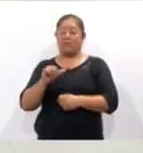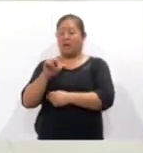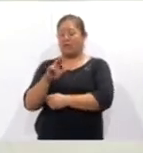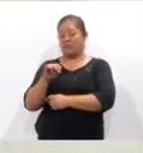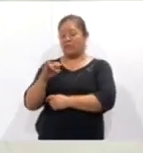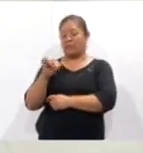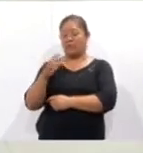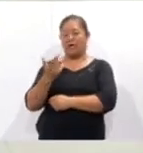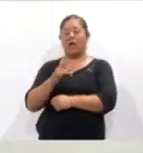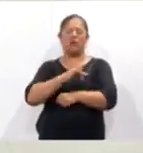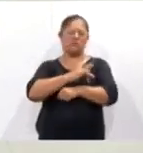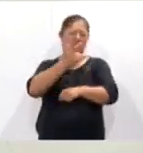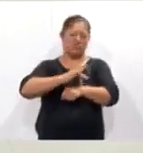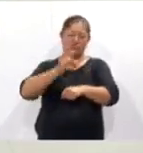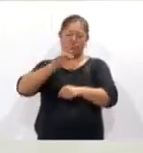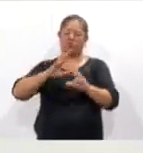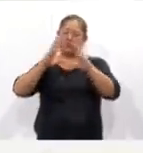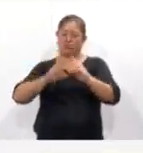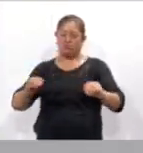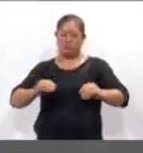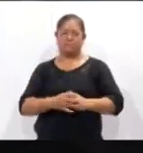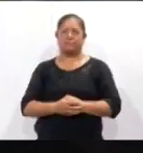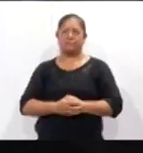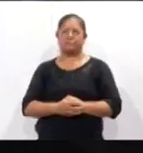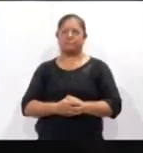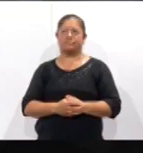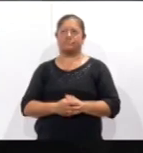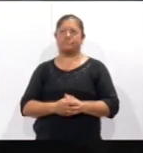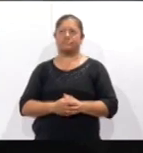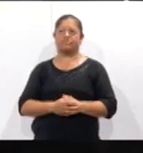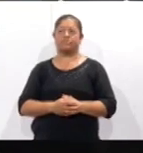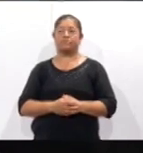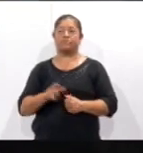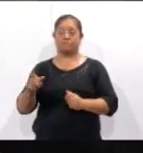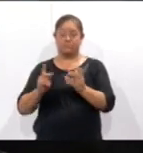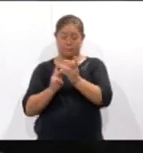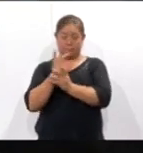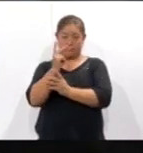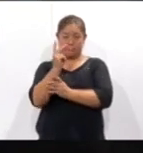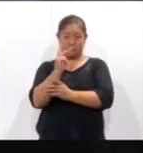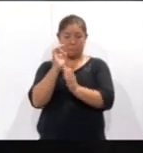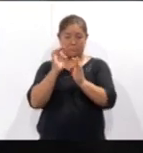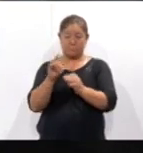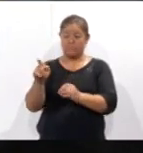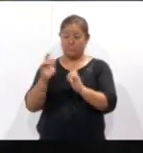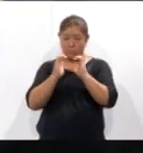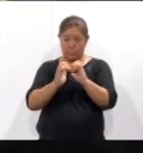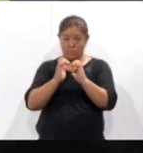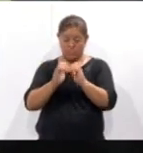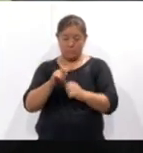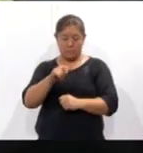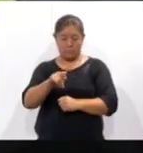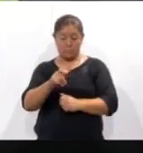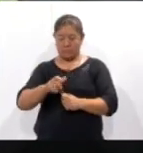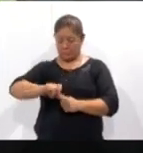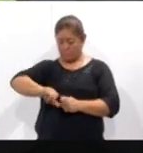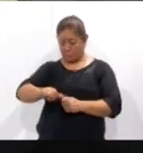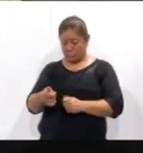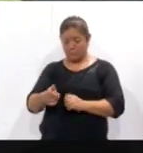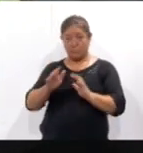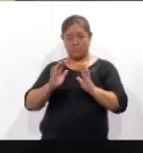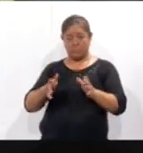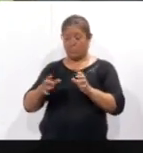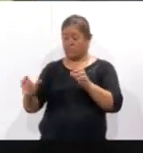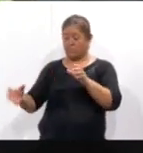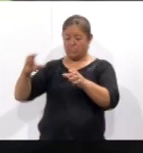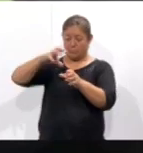dolores musculares, inflamaciones y heridas. Si es la planta fresca, tienen que cuidar que una vez que ya le apagan y lo tapan